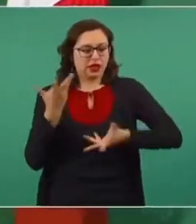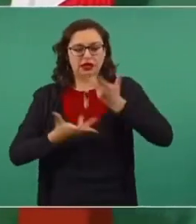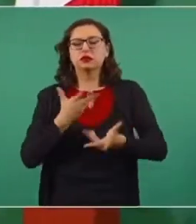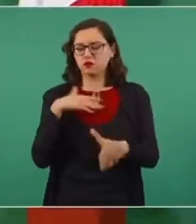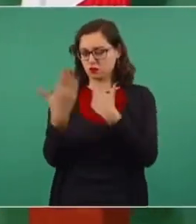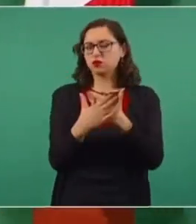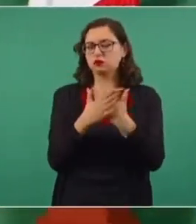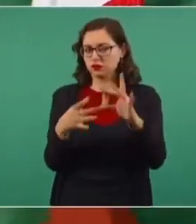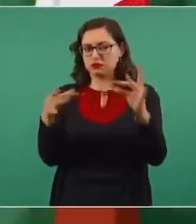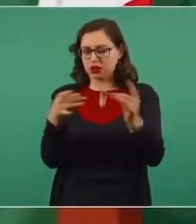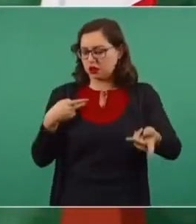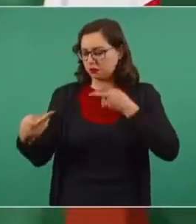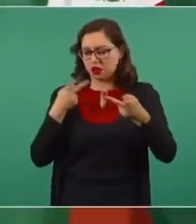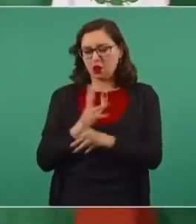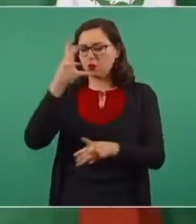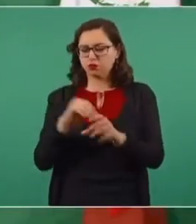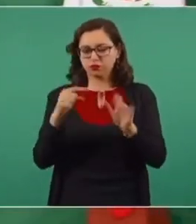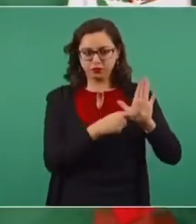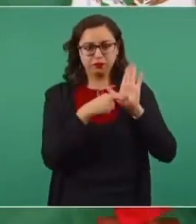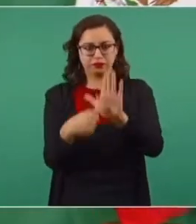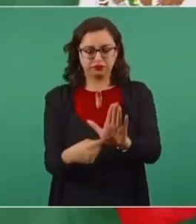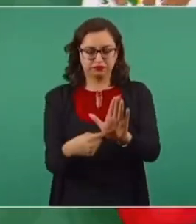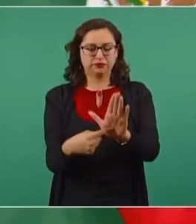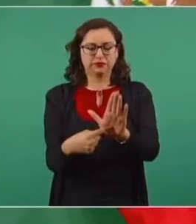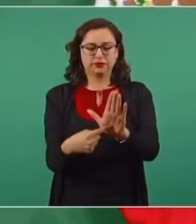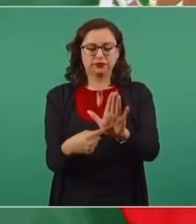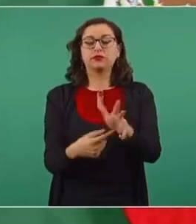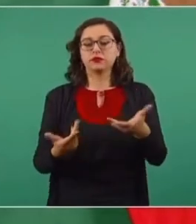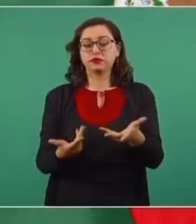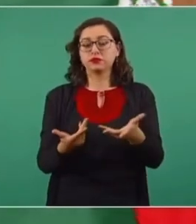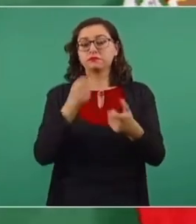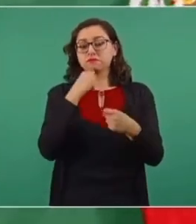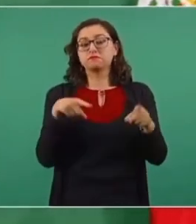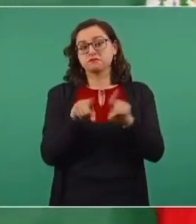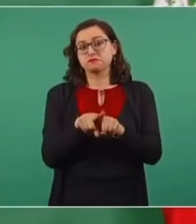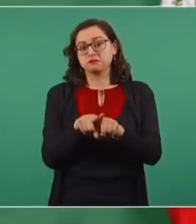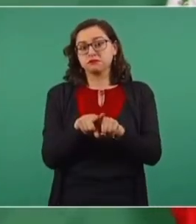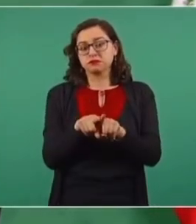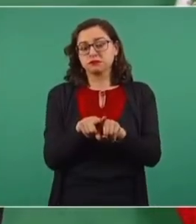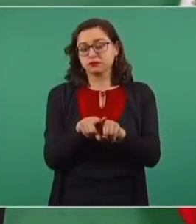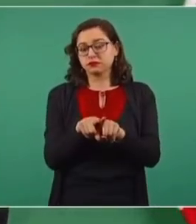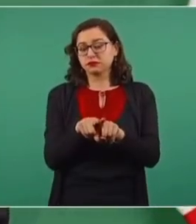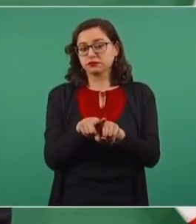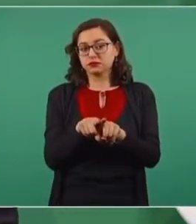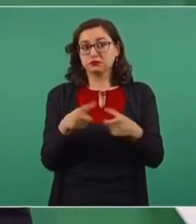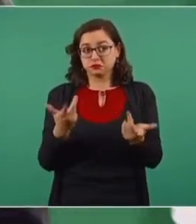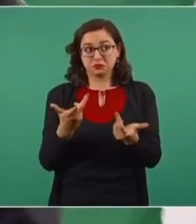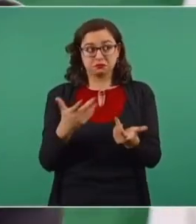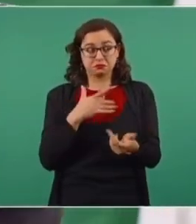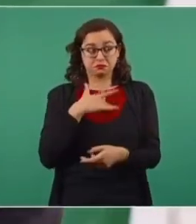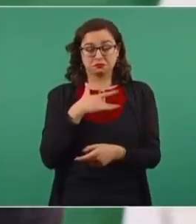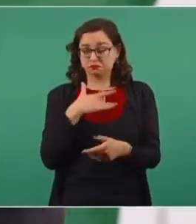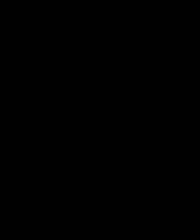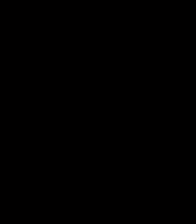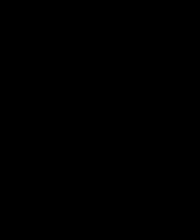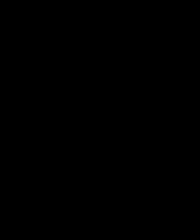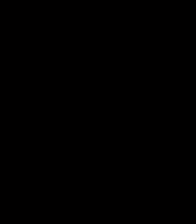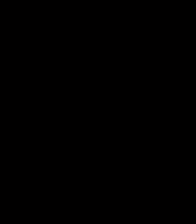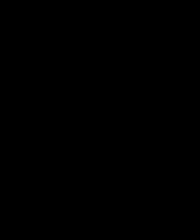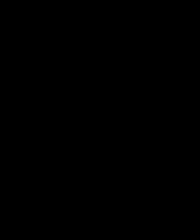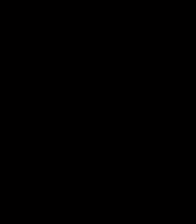con la pandemia. ¿Cuál fue la fórmula que se aplicó? Porque sí, ha resultado exitosa. Ya